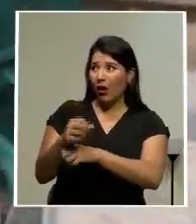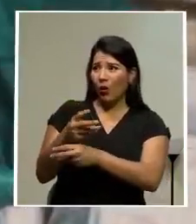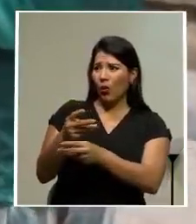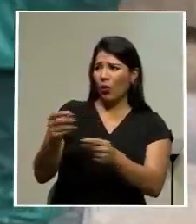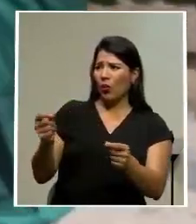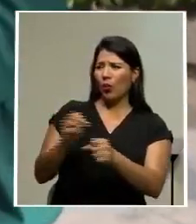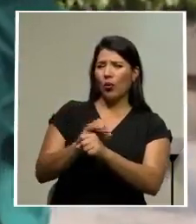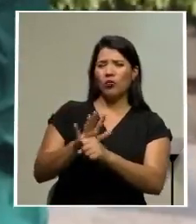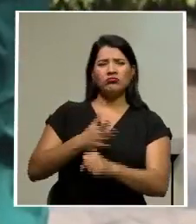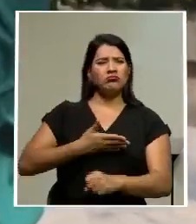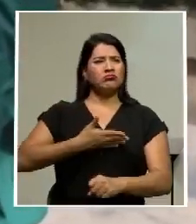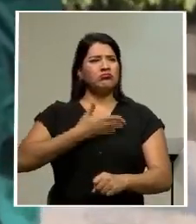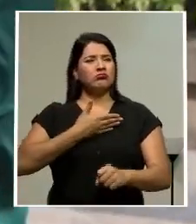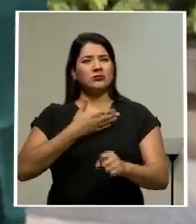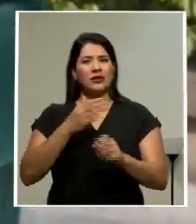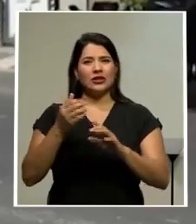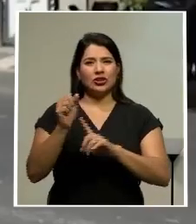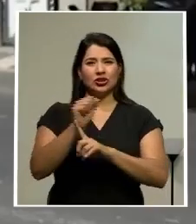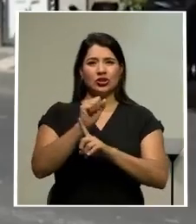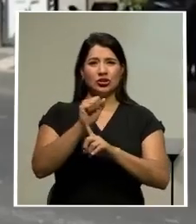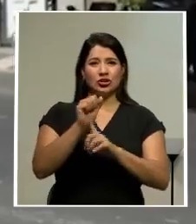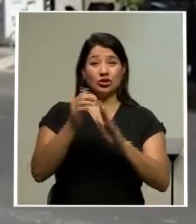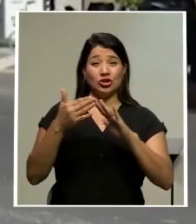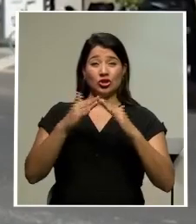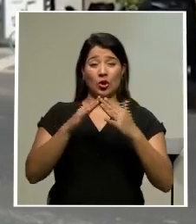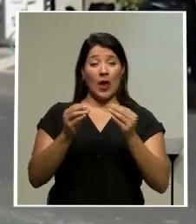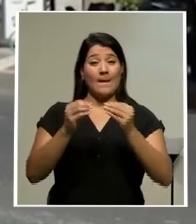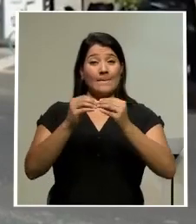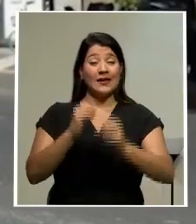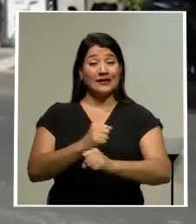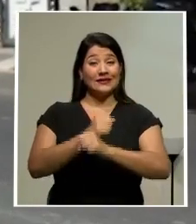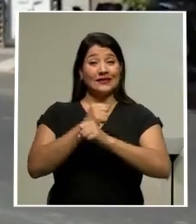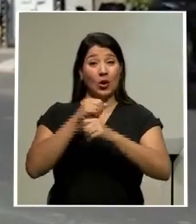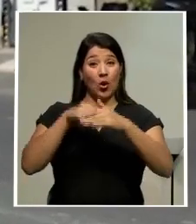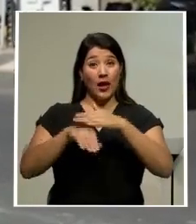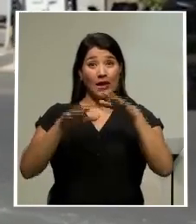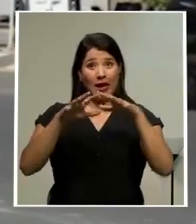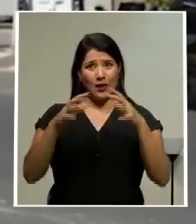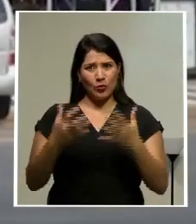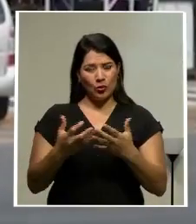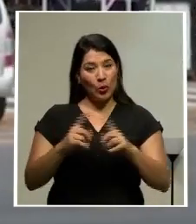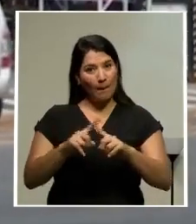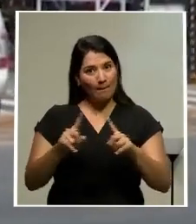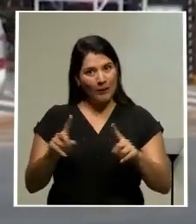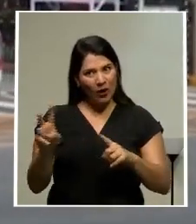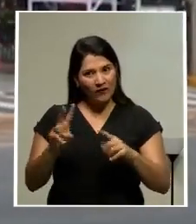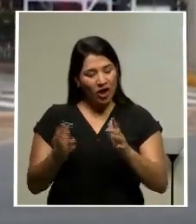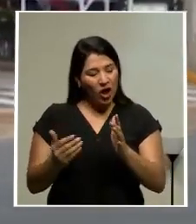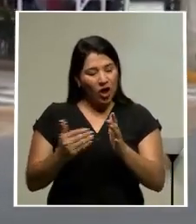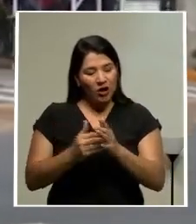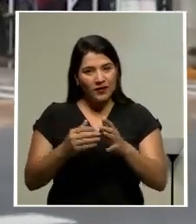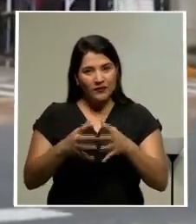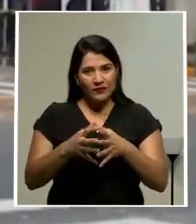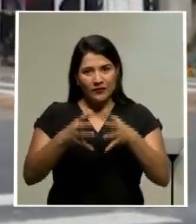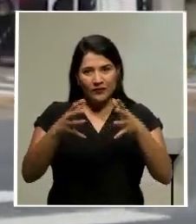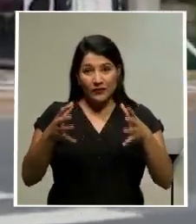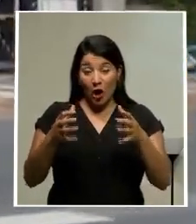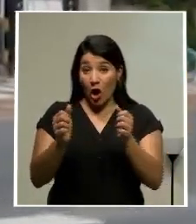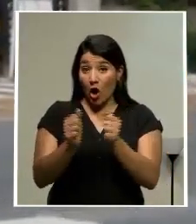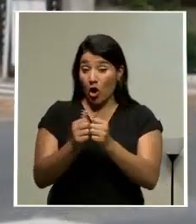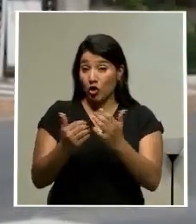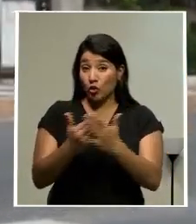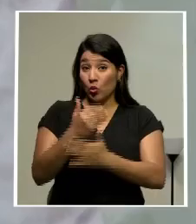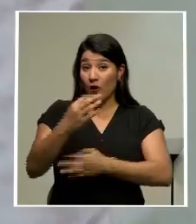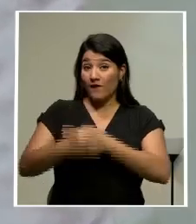en la ciudad más segura del mundo. Pero en las últimas semanas el virus resurgió en China, de la mano de la contagiosa variante